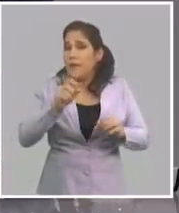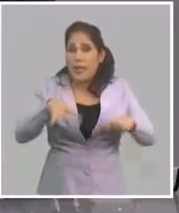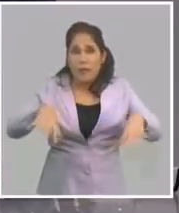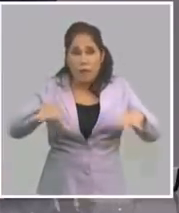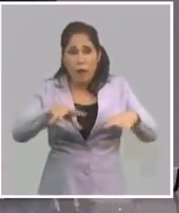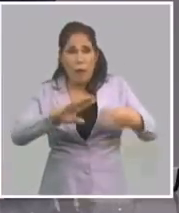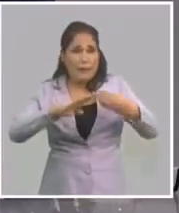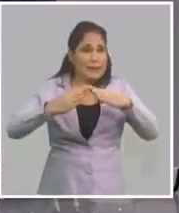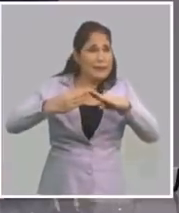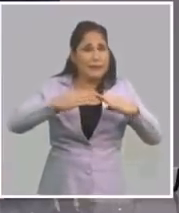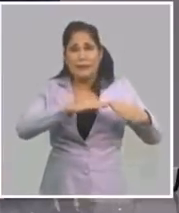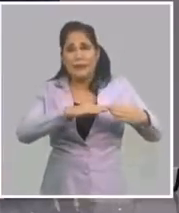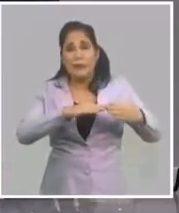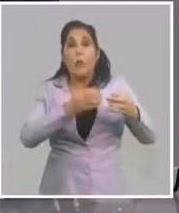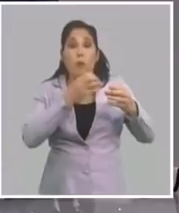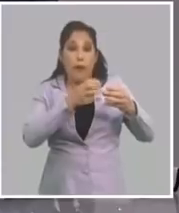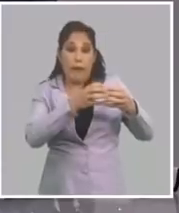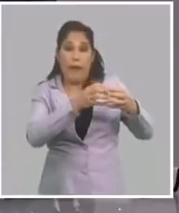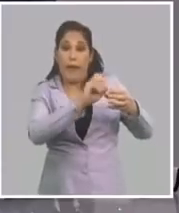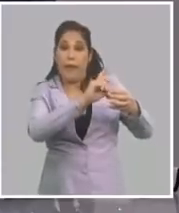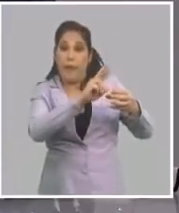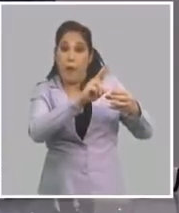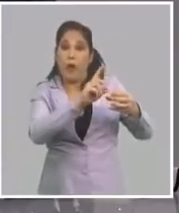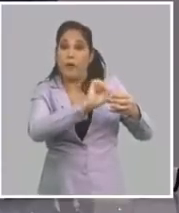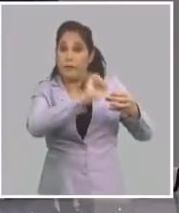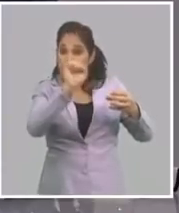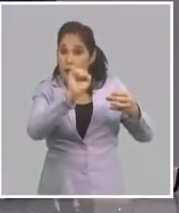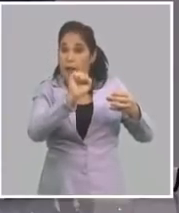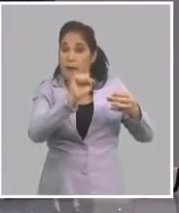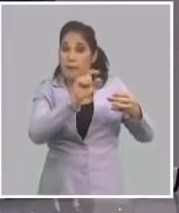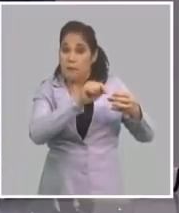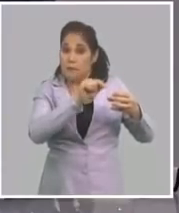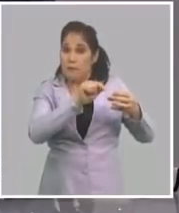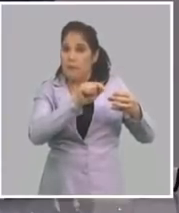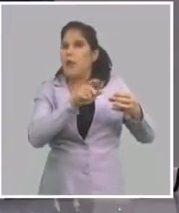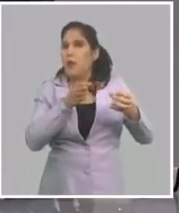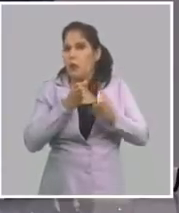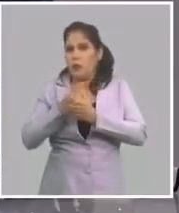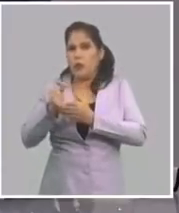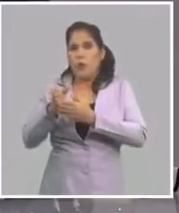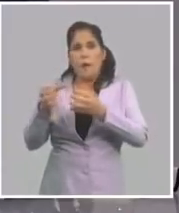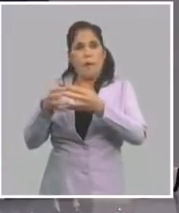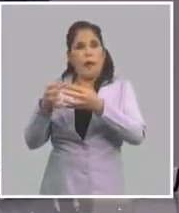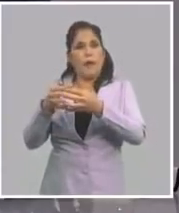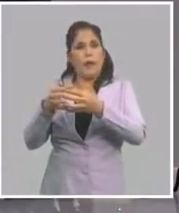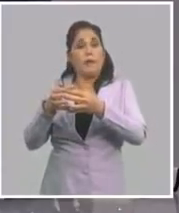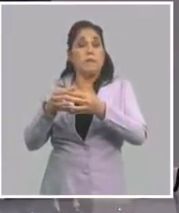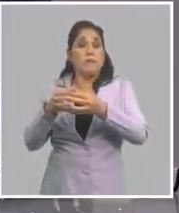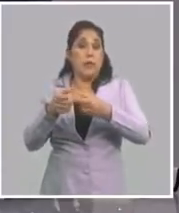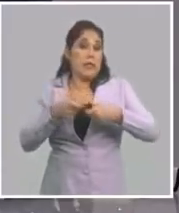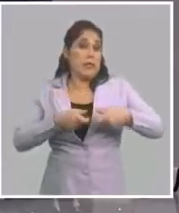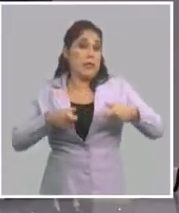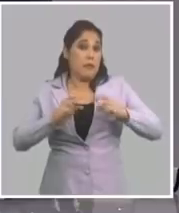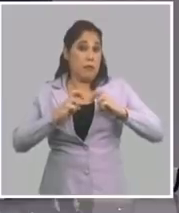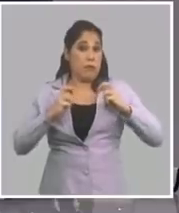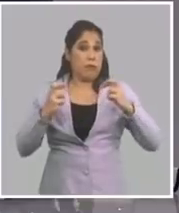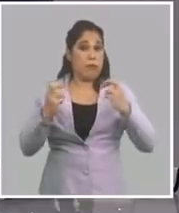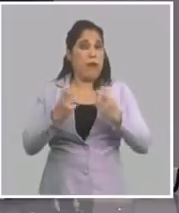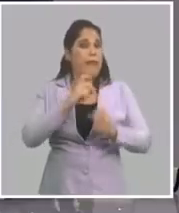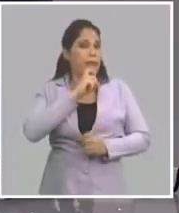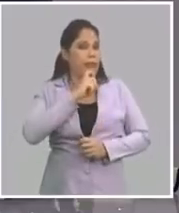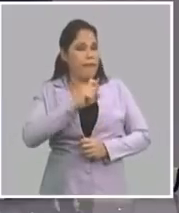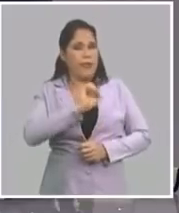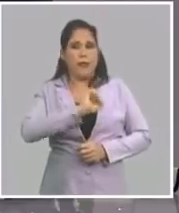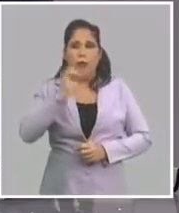posibilidad que los demócratas ganen la mayoría en el Senado y mantengan la mayoría en la Cámara, la mayoría del Senado está muy difícil de